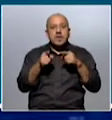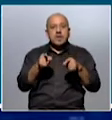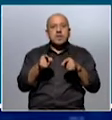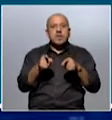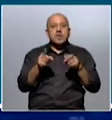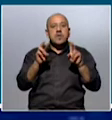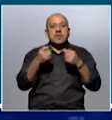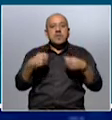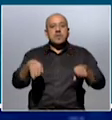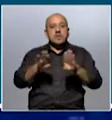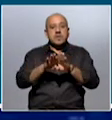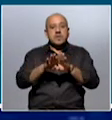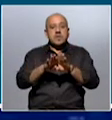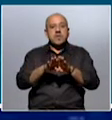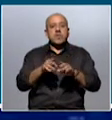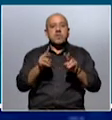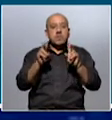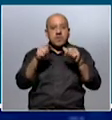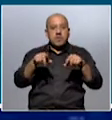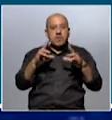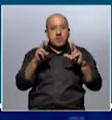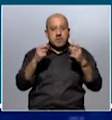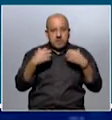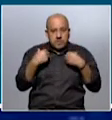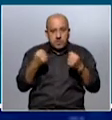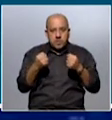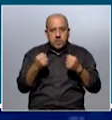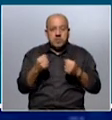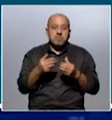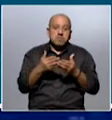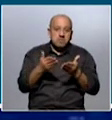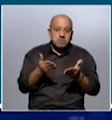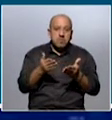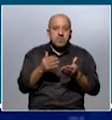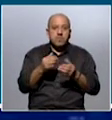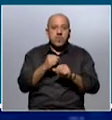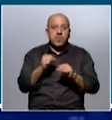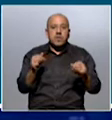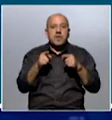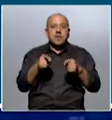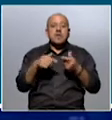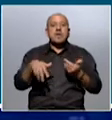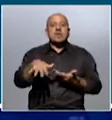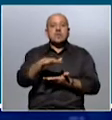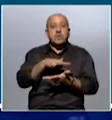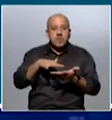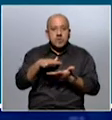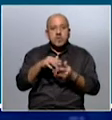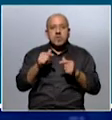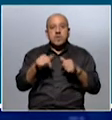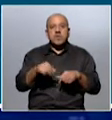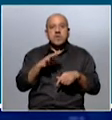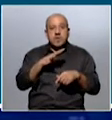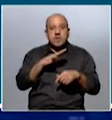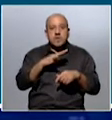medidas de cierre total desde una perspectiva solamente sanitaria. Posiblemente esta situación, lo que esté poniendo de